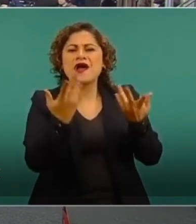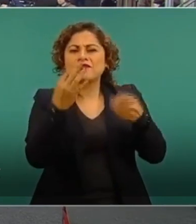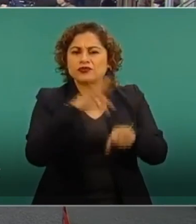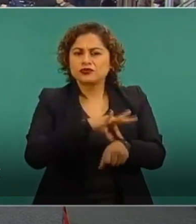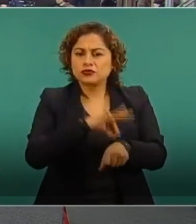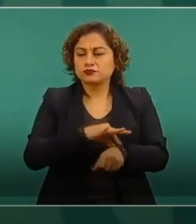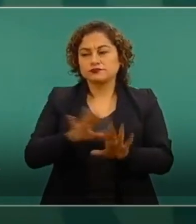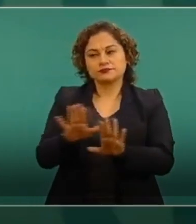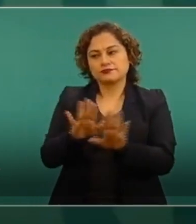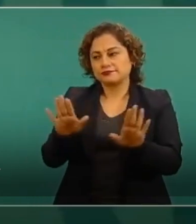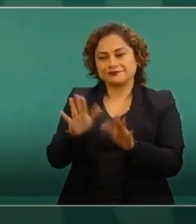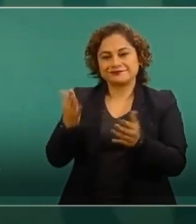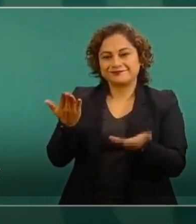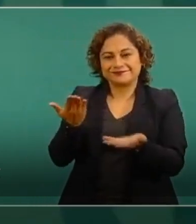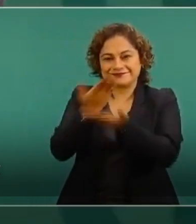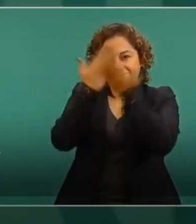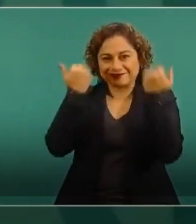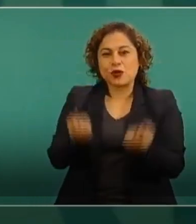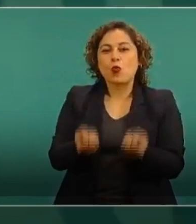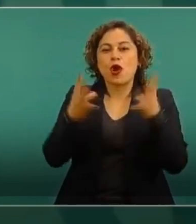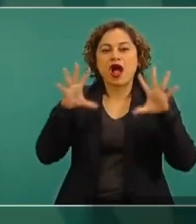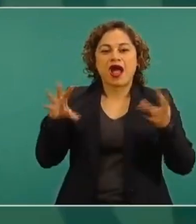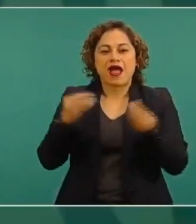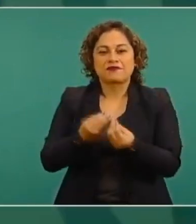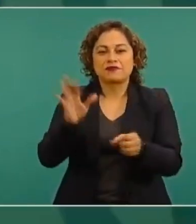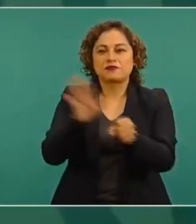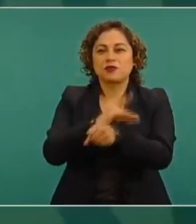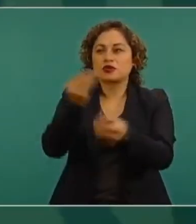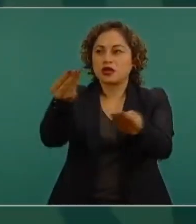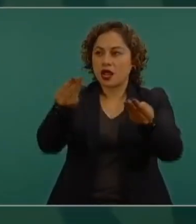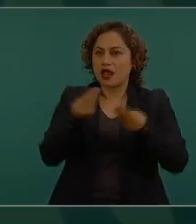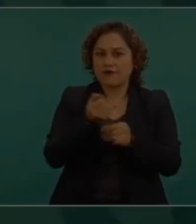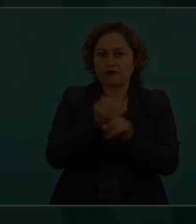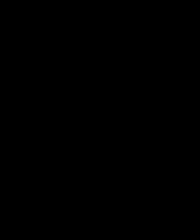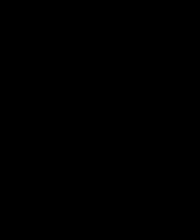lista o varias listas iniciales. que hemos estado depurando en diálogo con ellos.